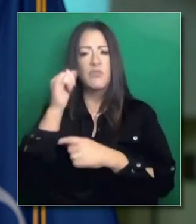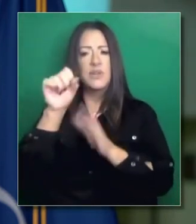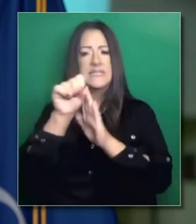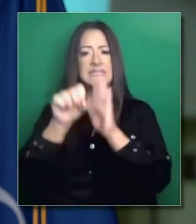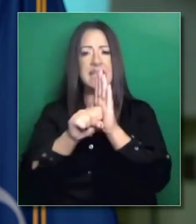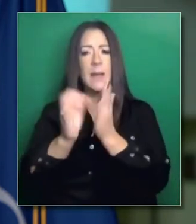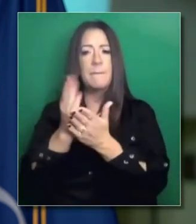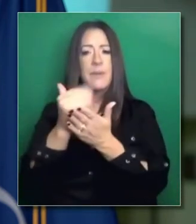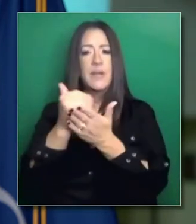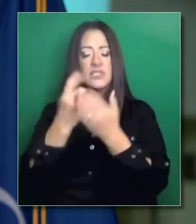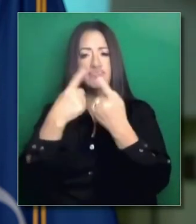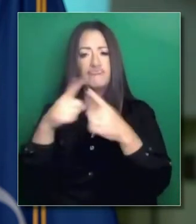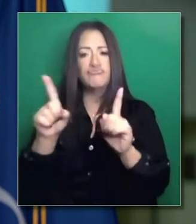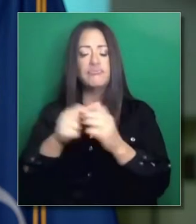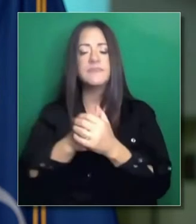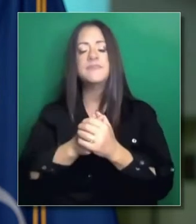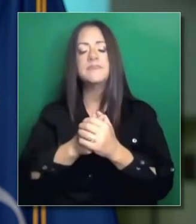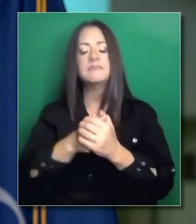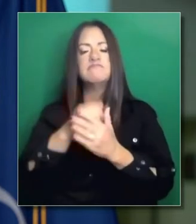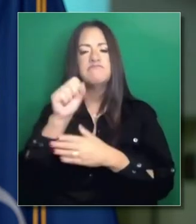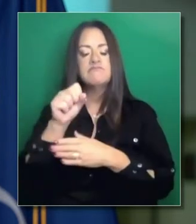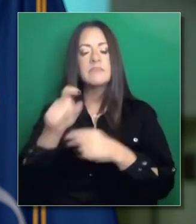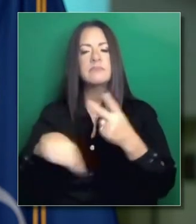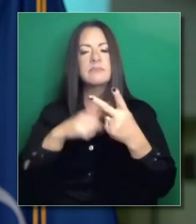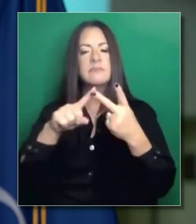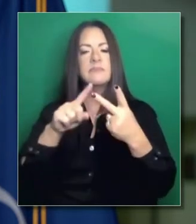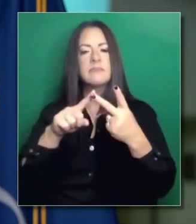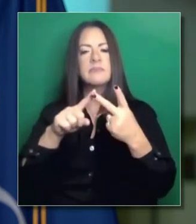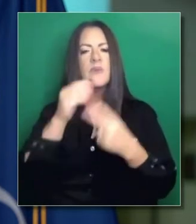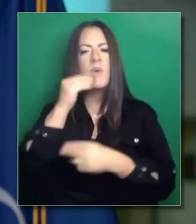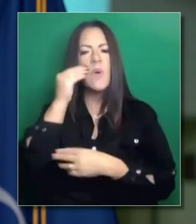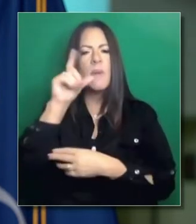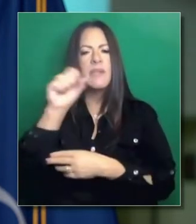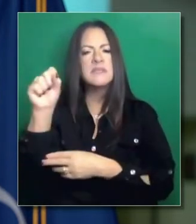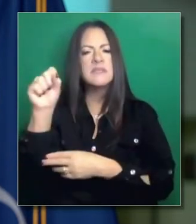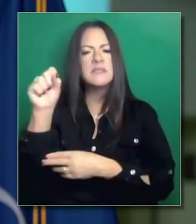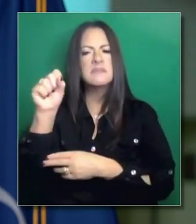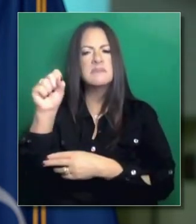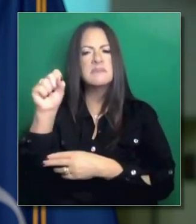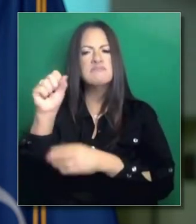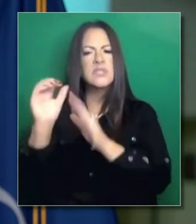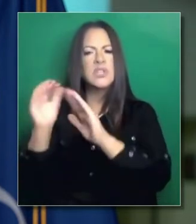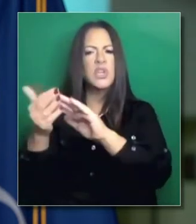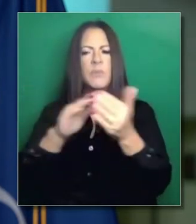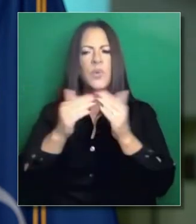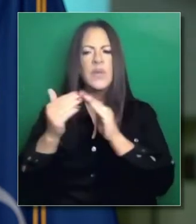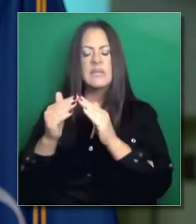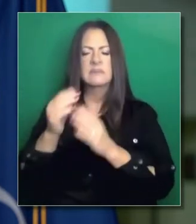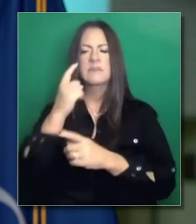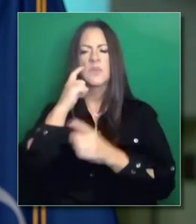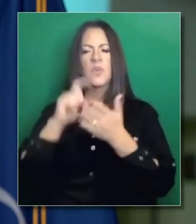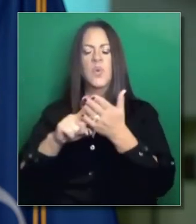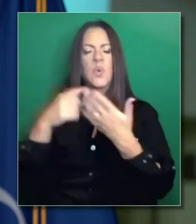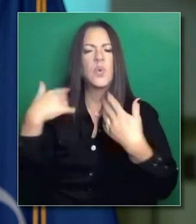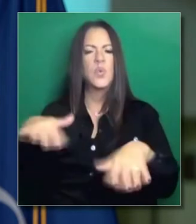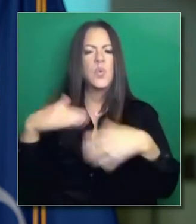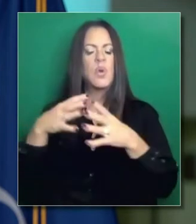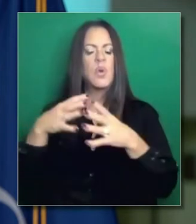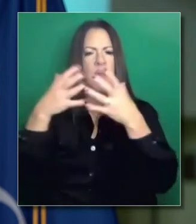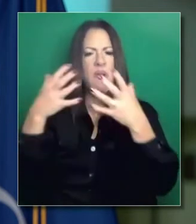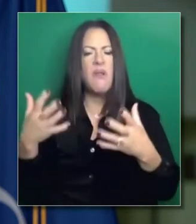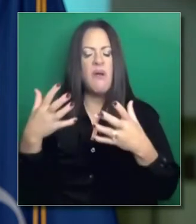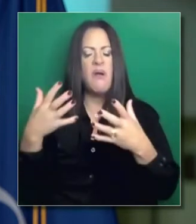Vemos que en California hay cada vez más desamparados en todas las comunidades.